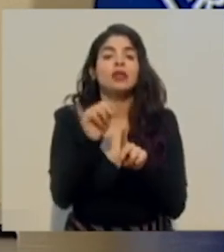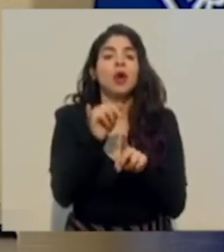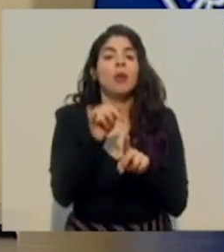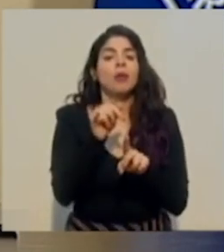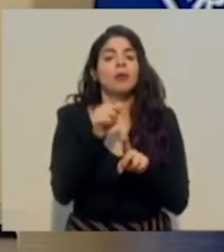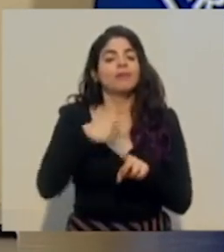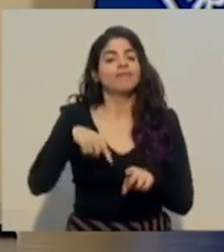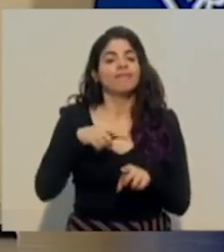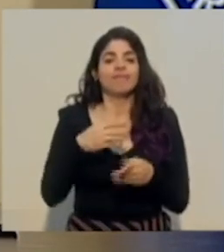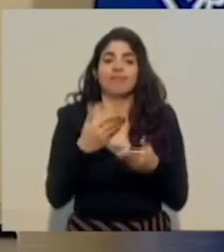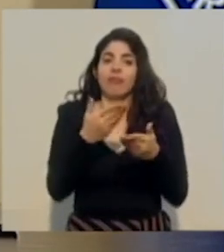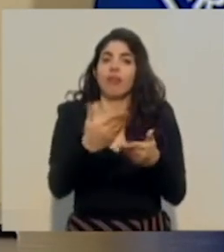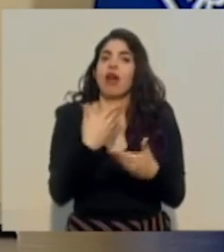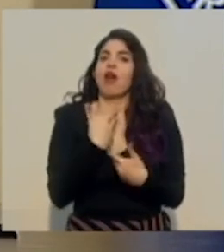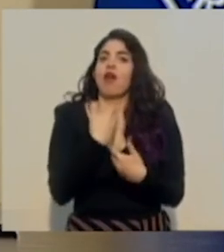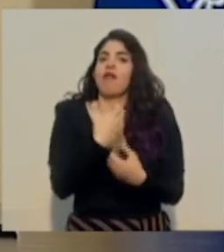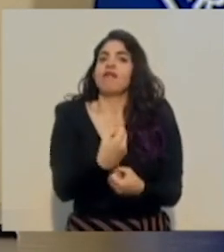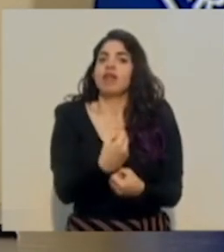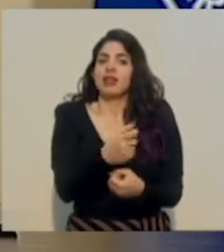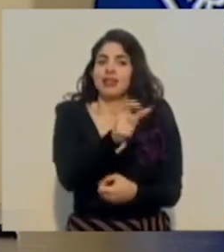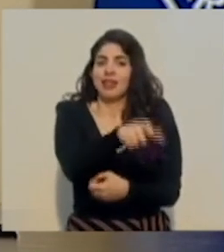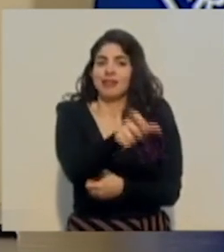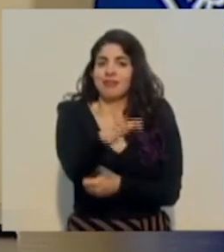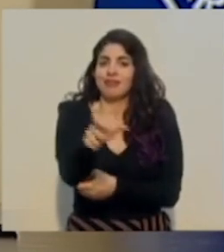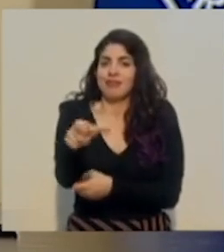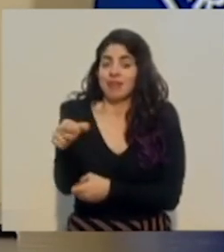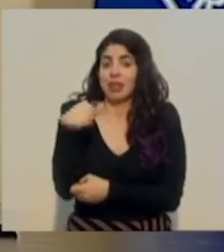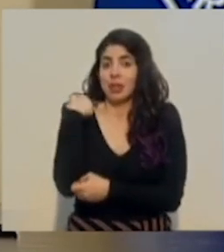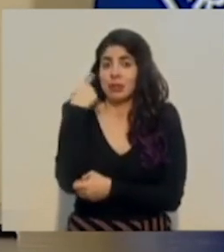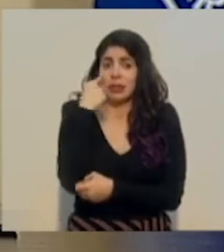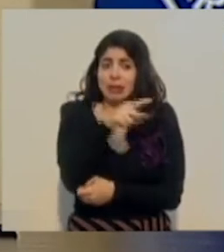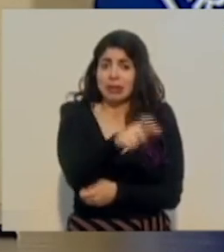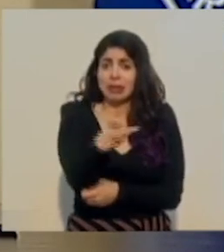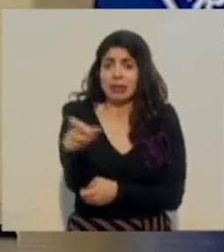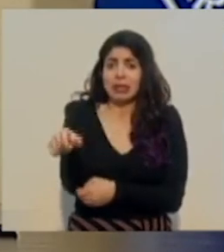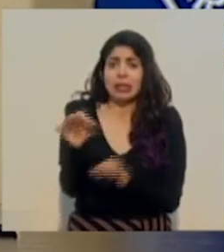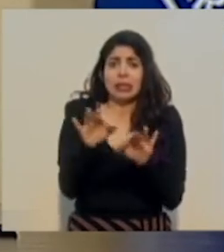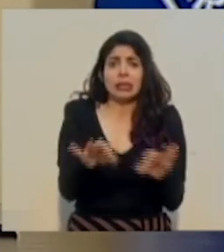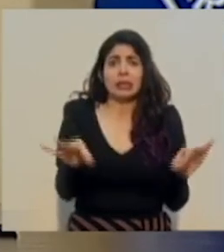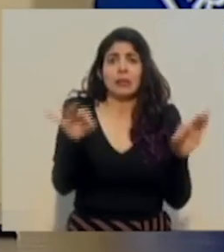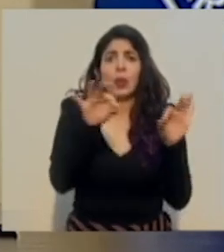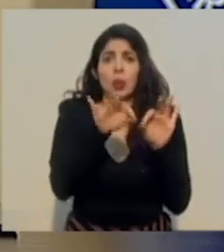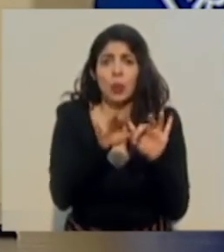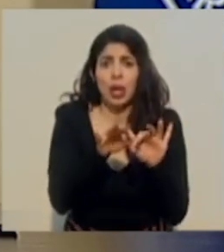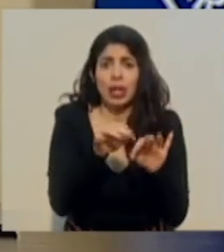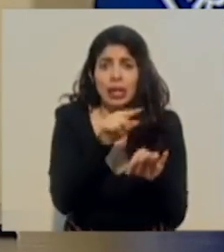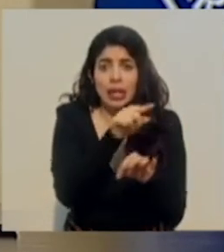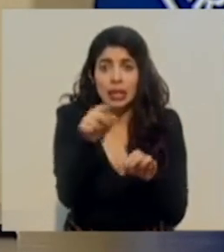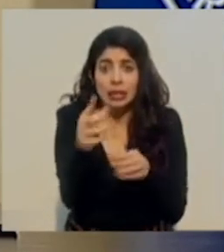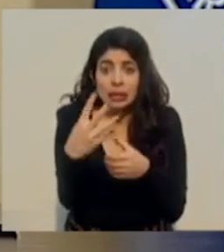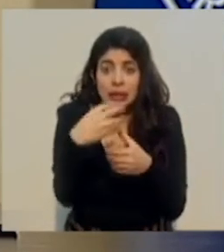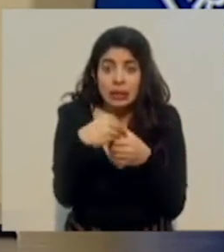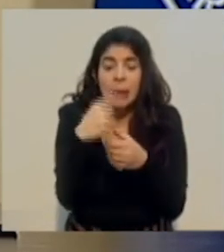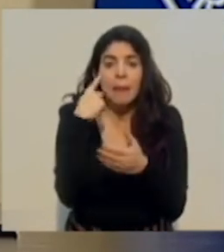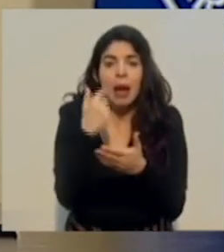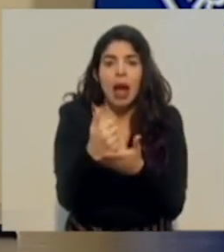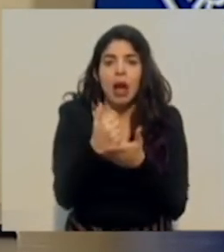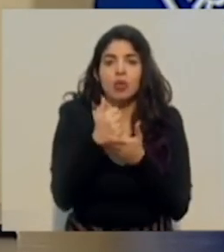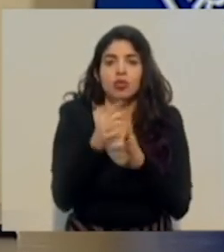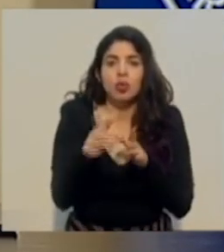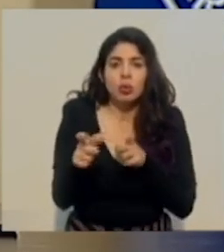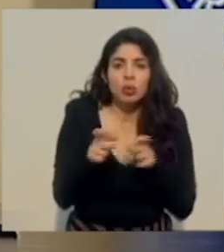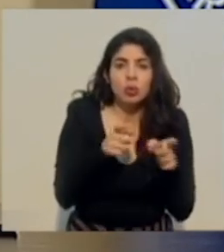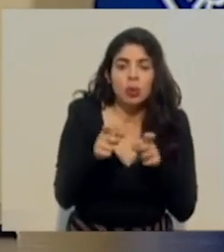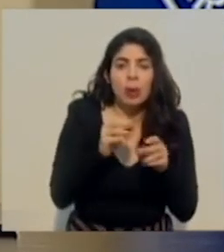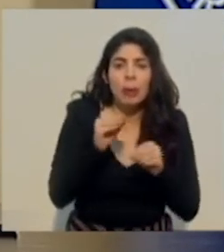estos actores que consideramos relevantes para poder mitigar el contagio y para poder